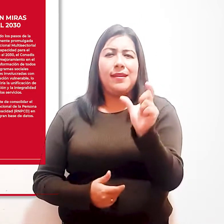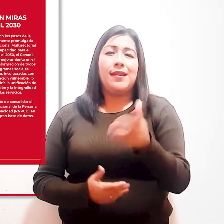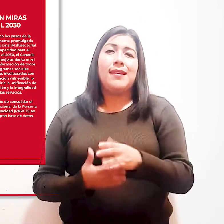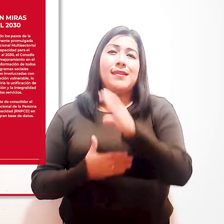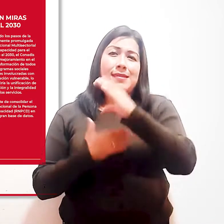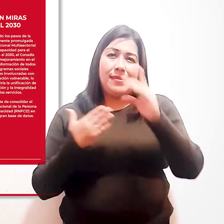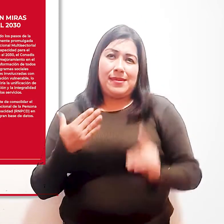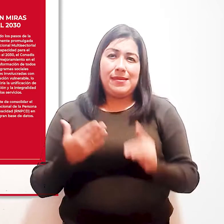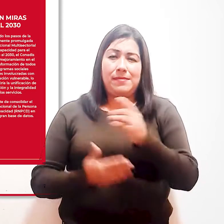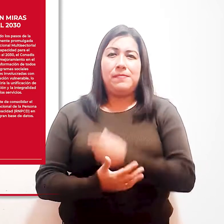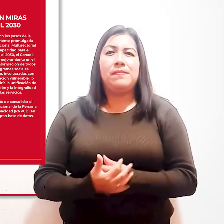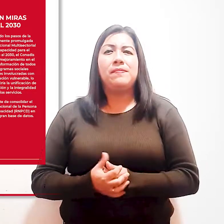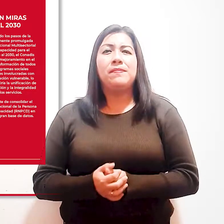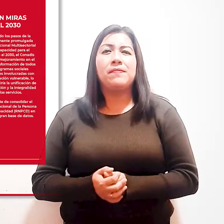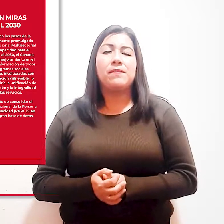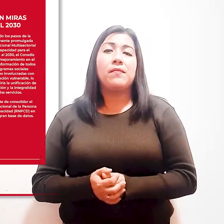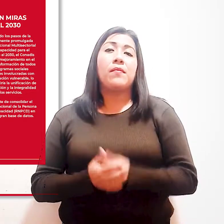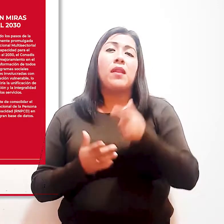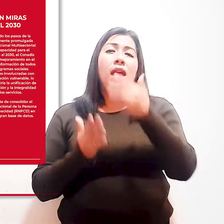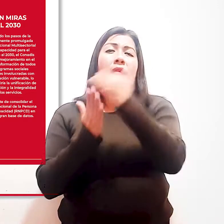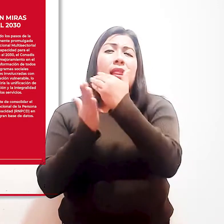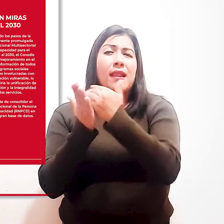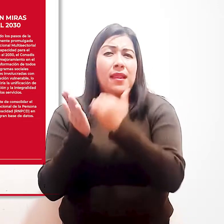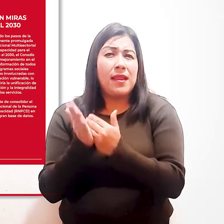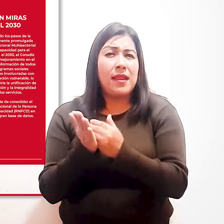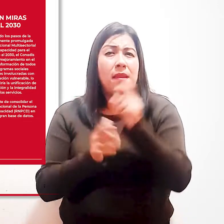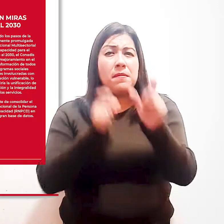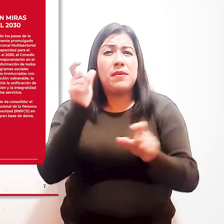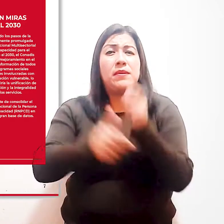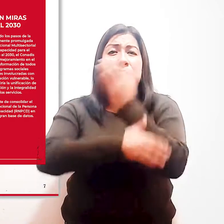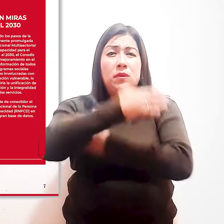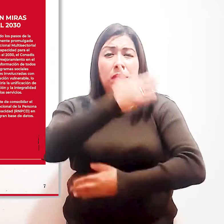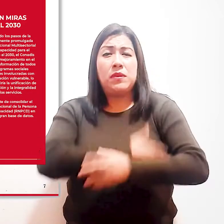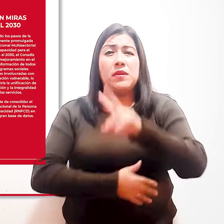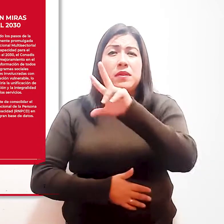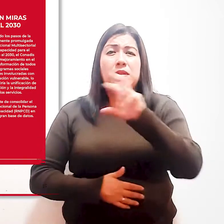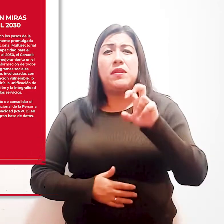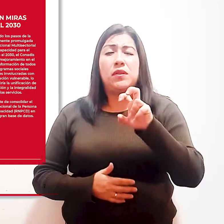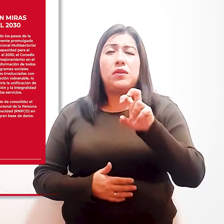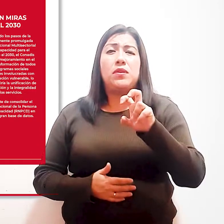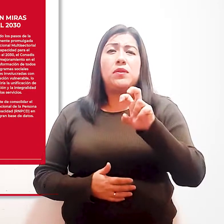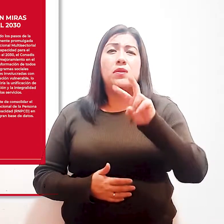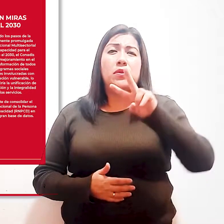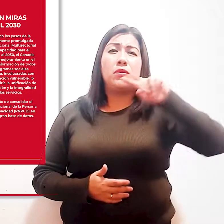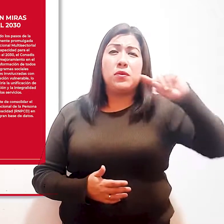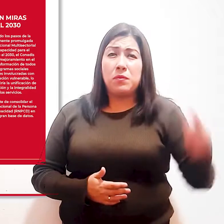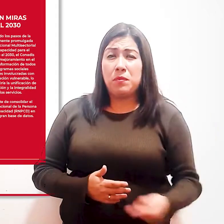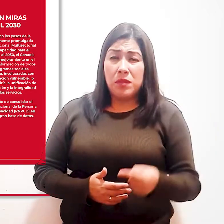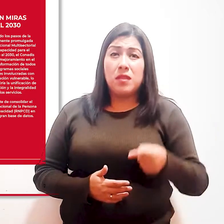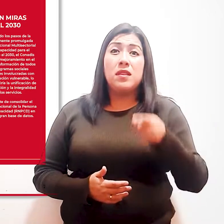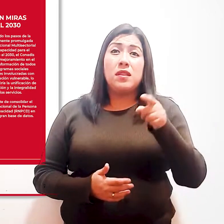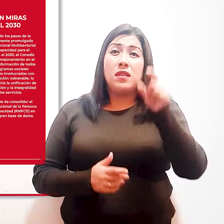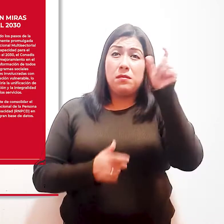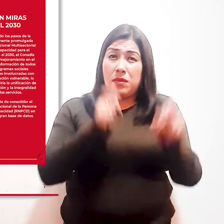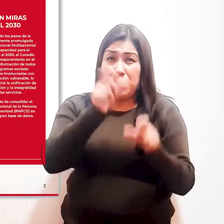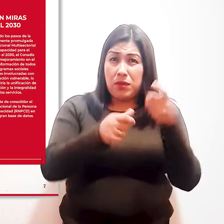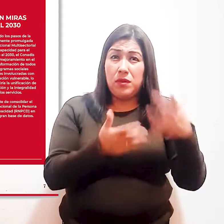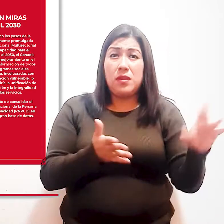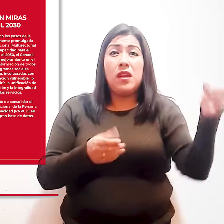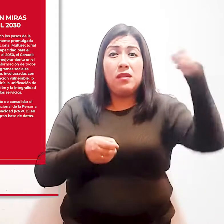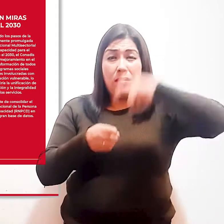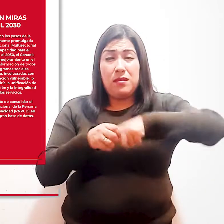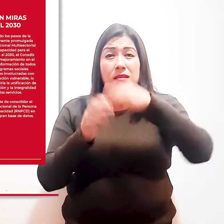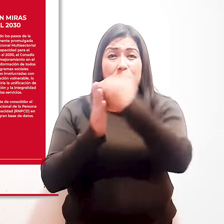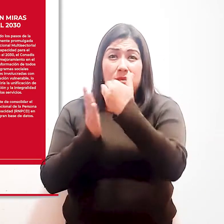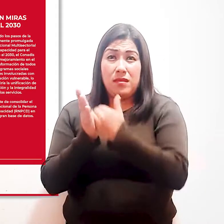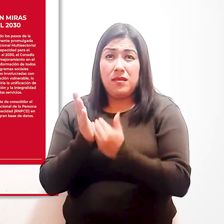Según el Registro Nacional de la Persona con Discapacidad, de los 302.966 personas inscritas,